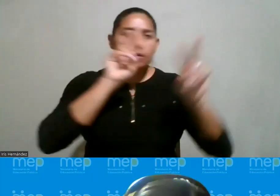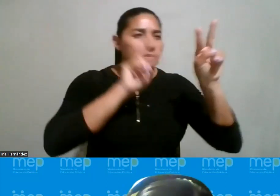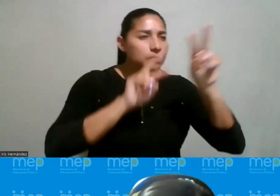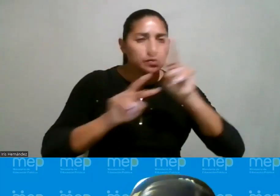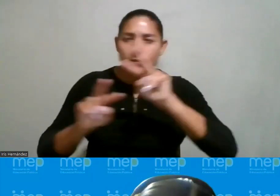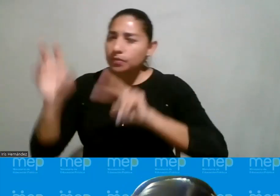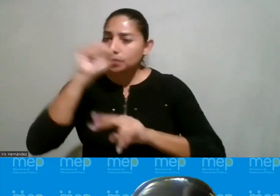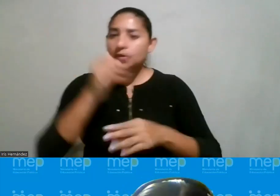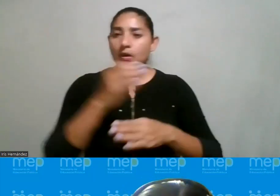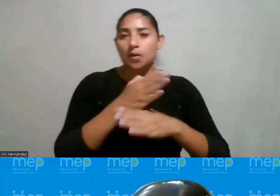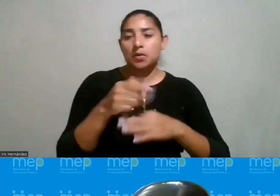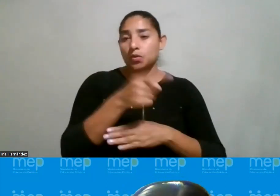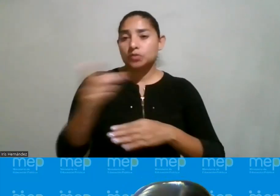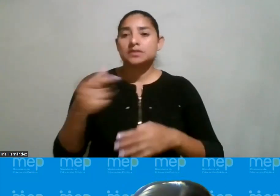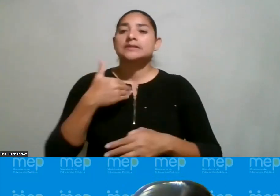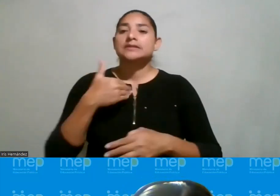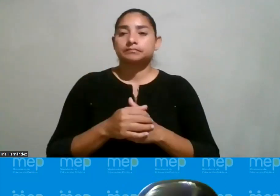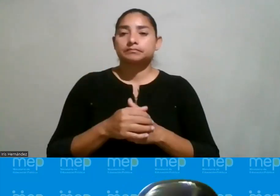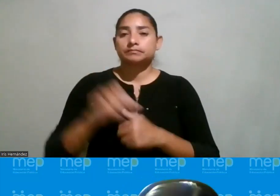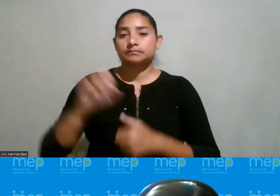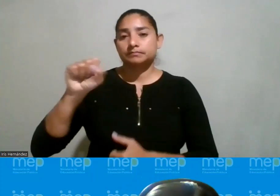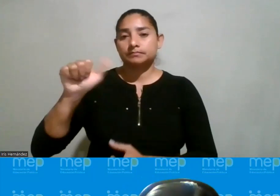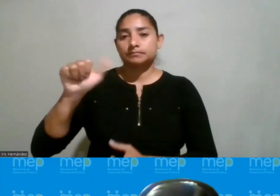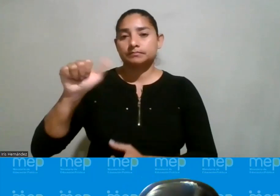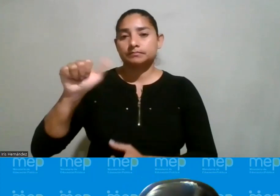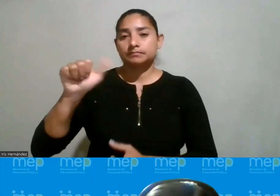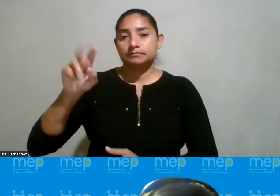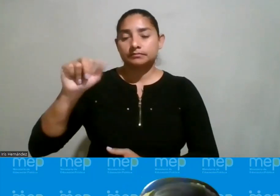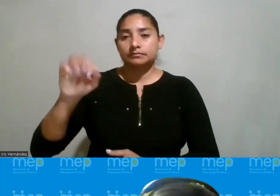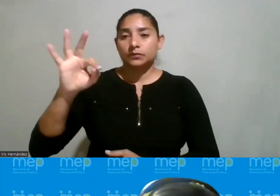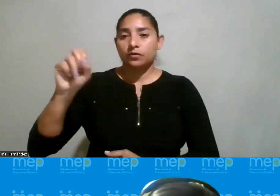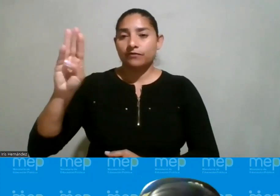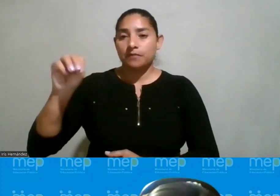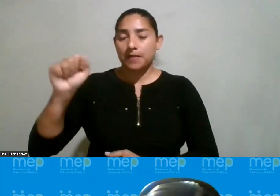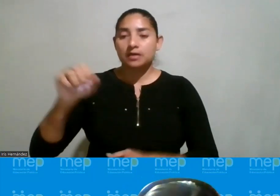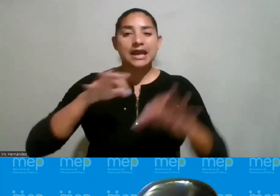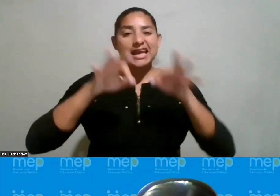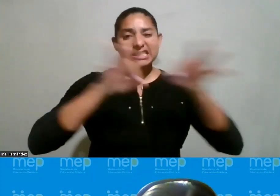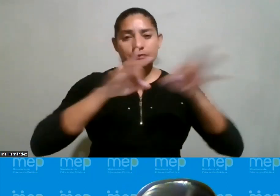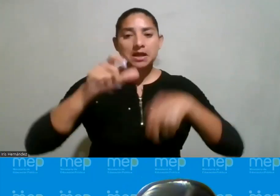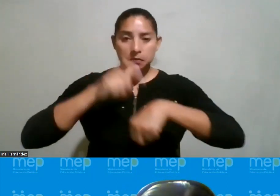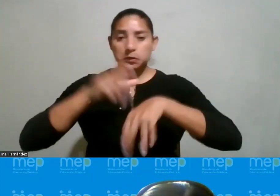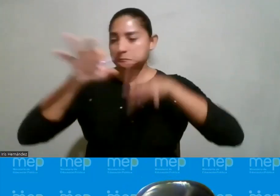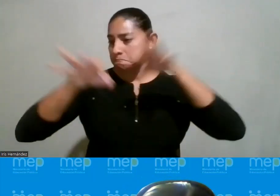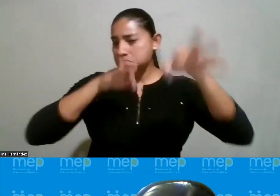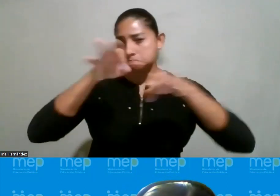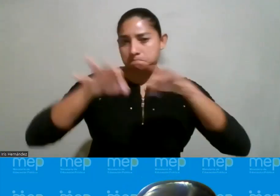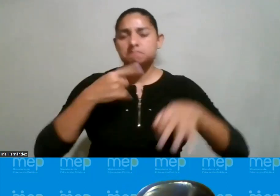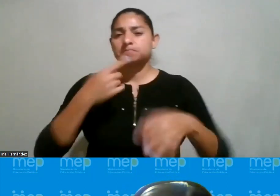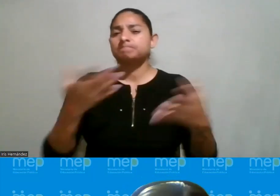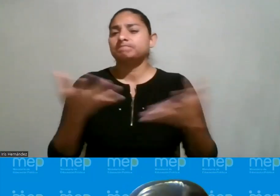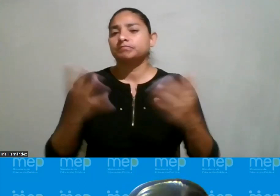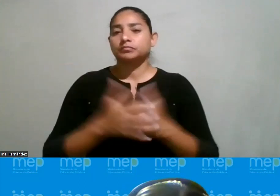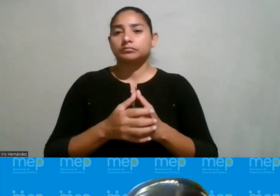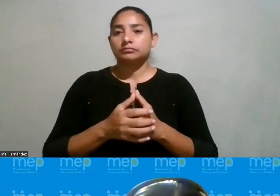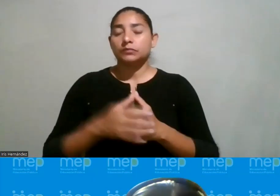texto y quería compartirlo con ustedes porque doña Sandra Kaufman que era la que digamos explicaba en ese momento ella hacía